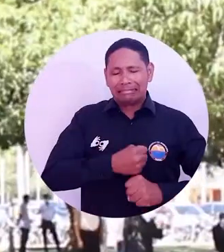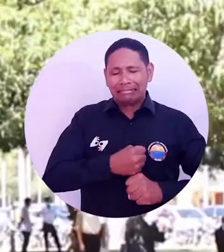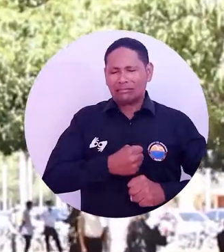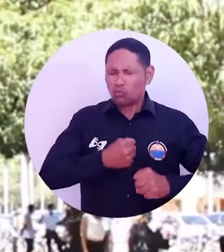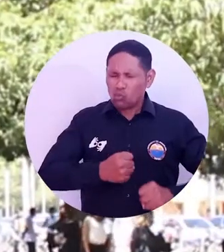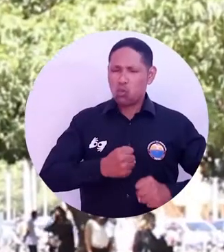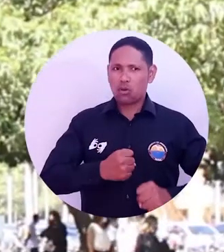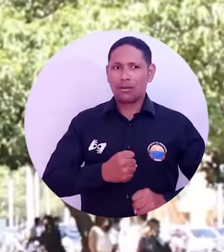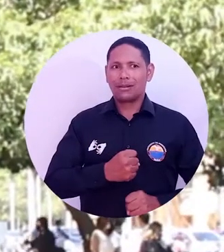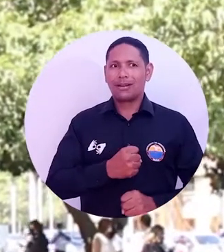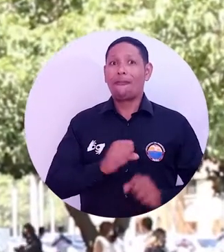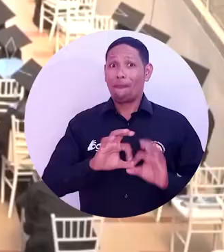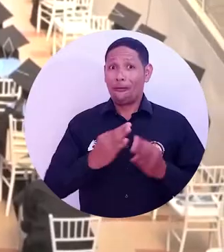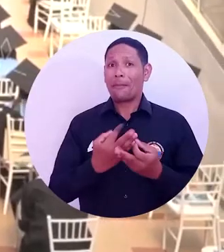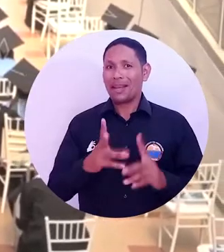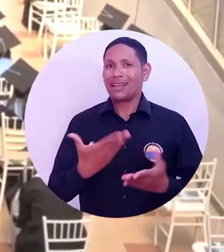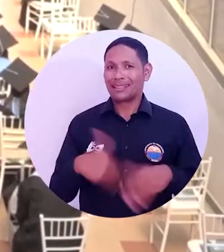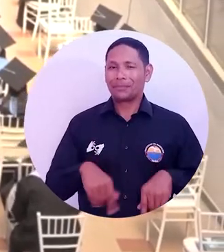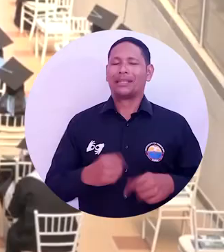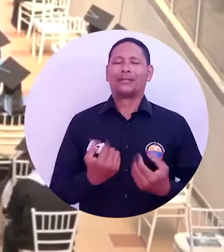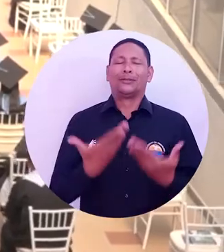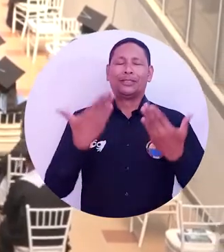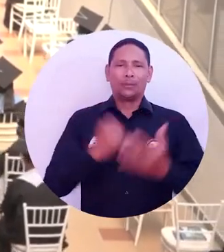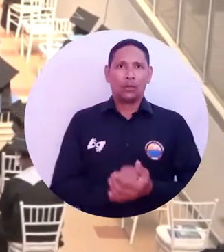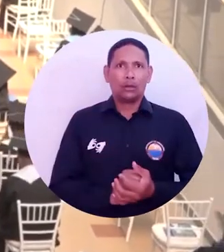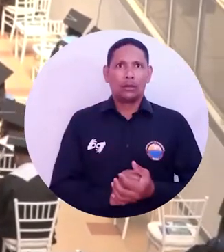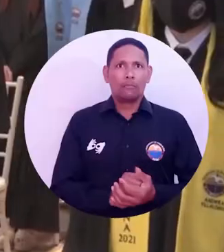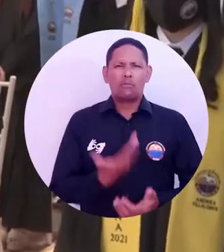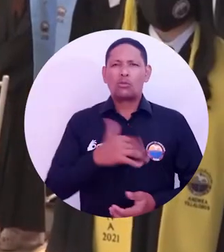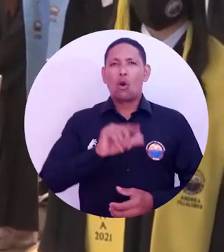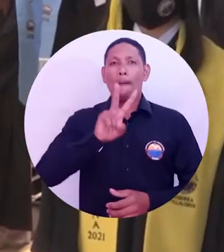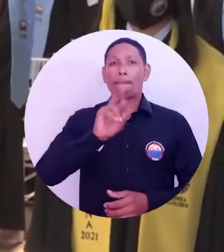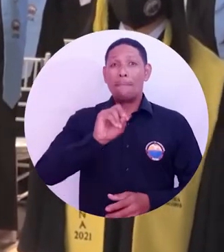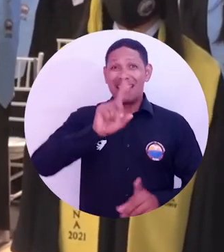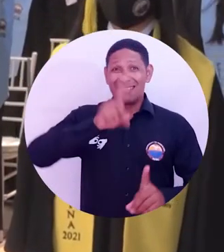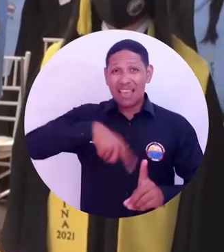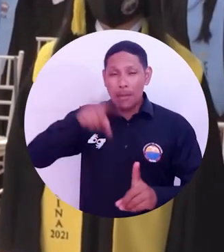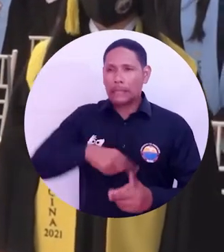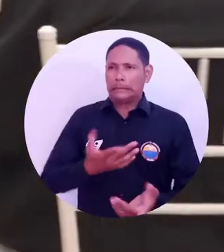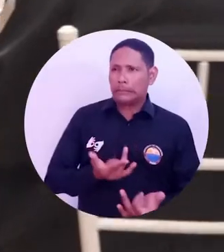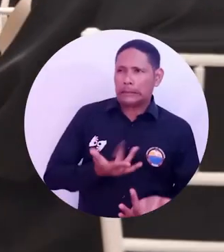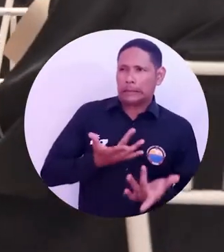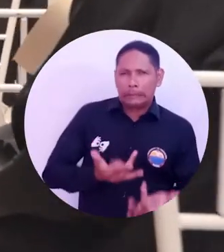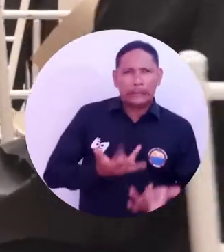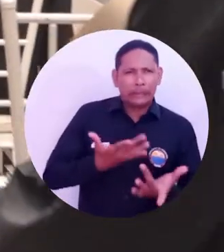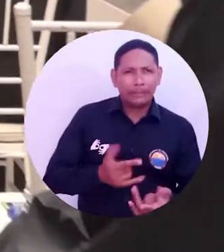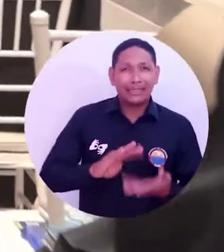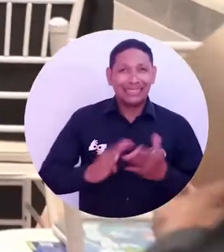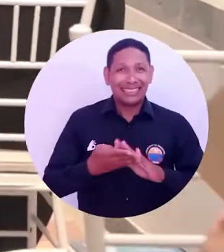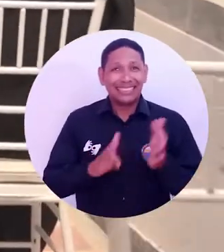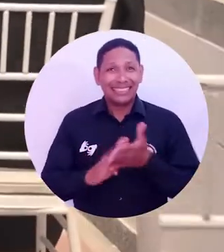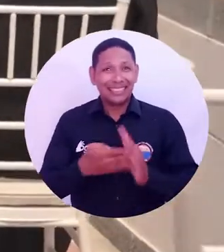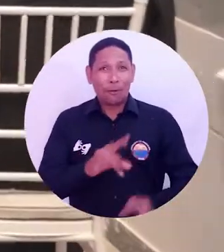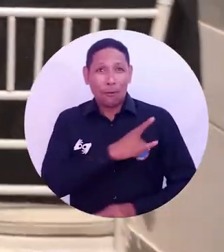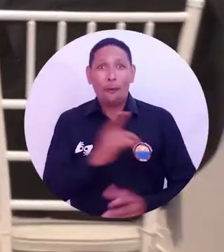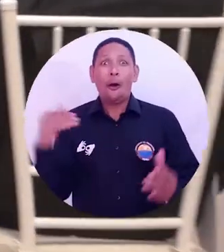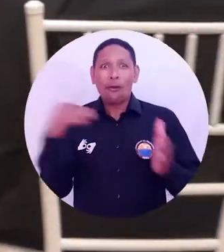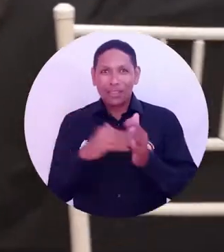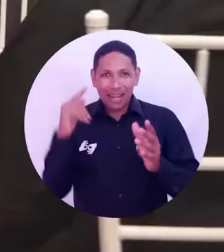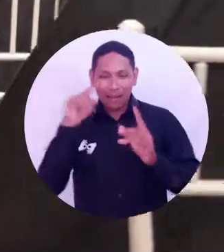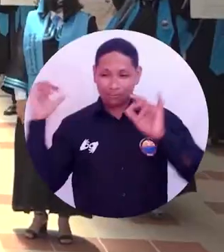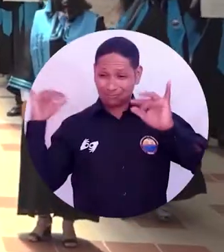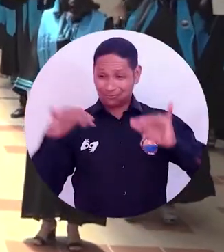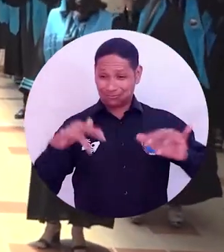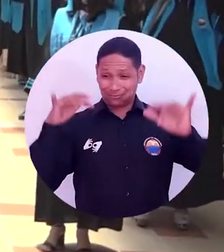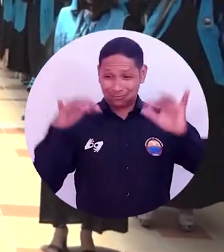y por parte también de nuestra familia. Fueron más de 20 meses los que debió esperar la comunidad universitaria para ver de nuevo al campus